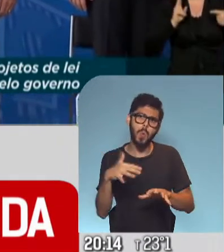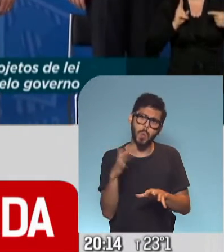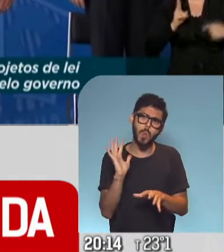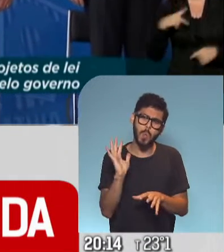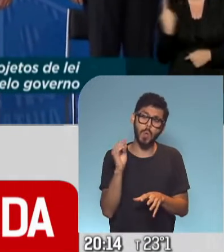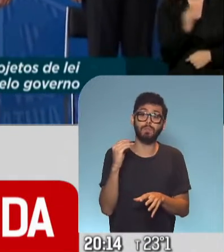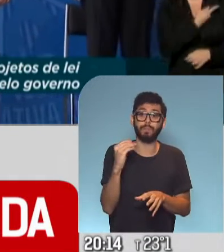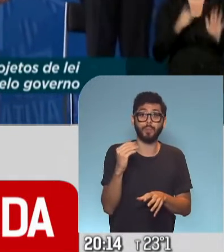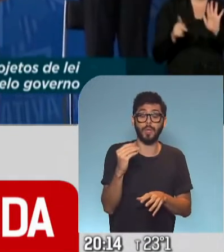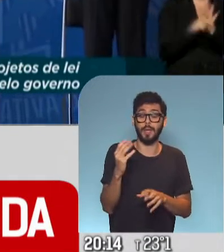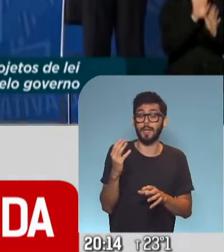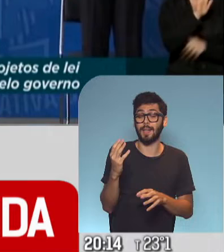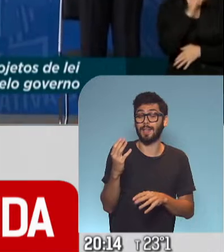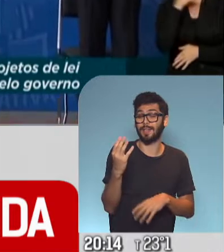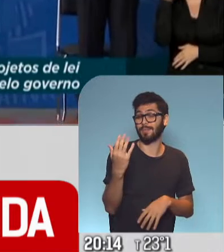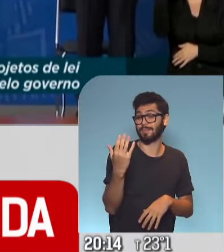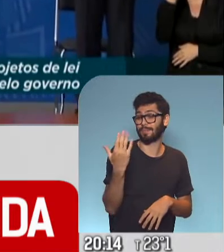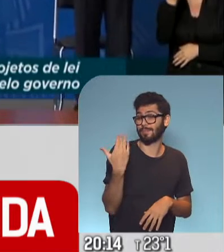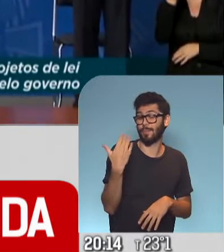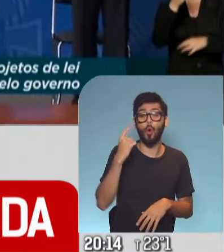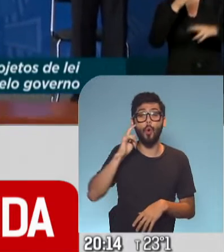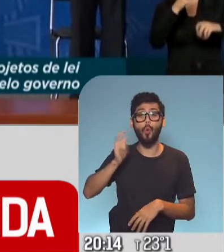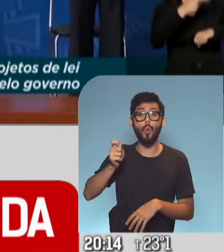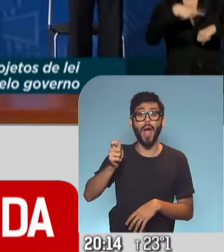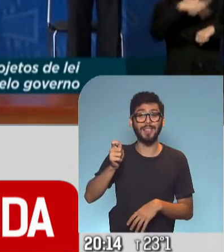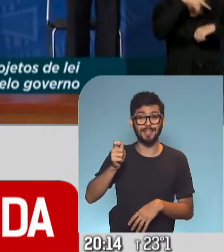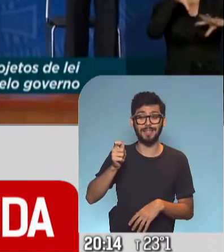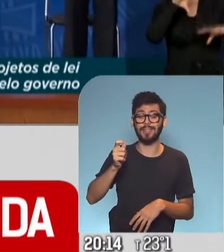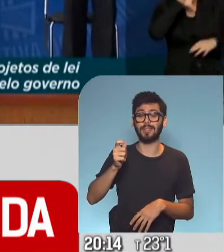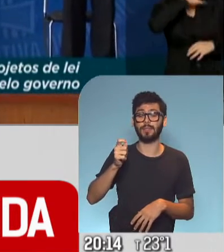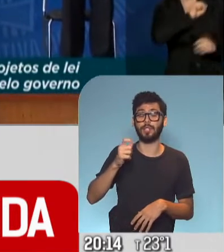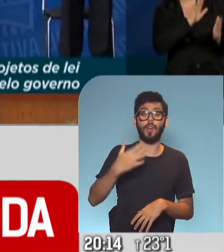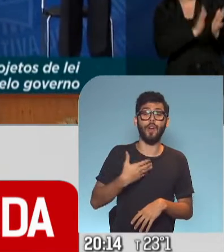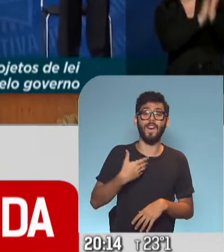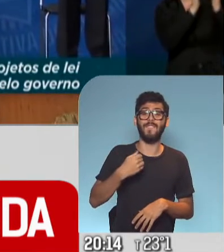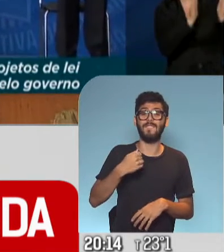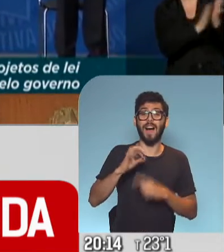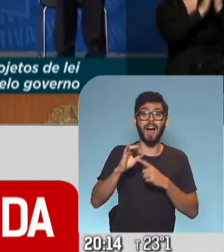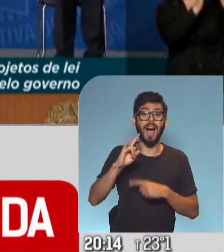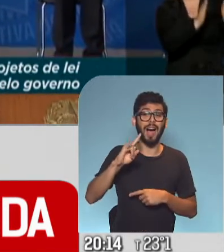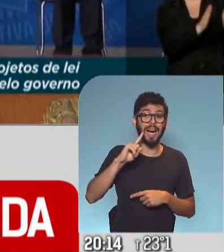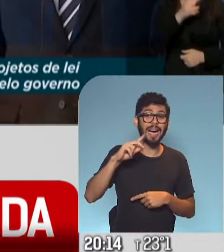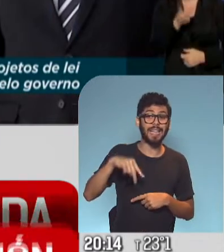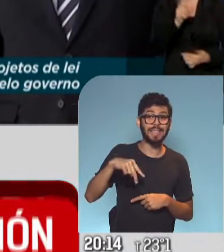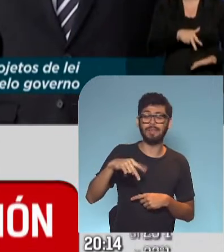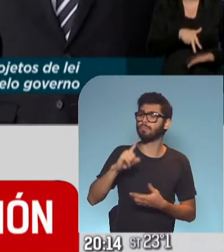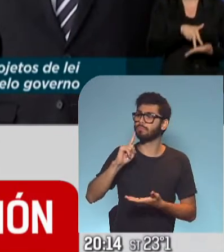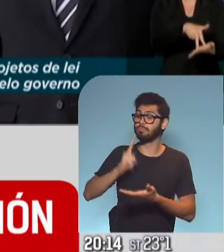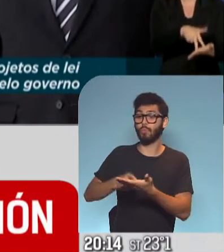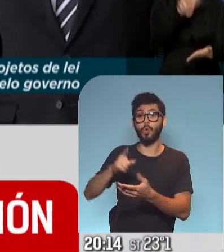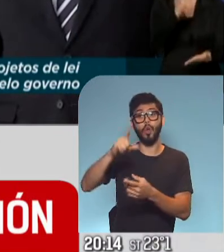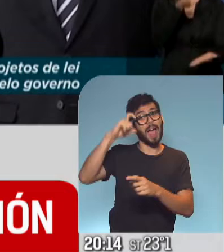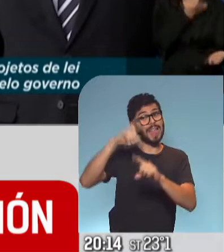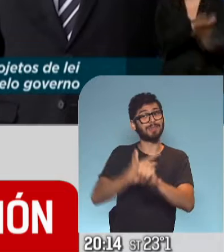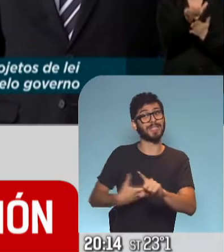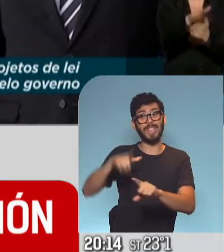justamente por esta decisión del juez Fachin, que decidió anular las condenas del